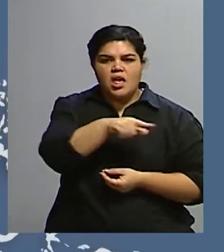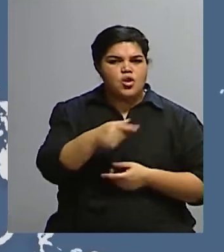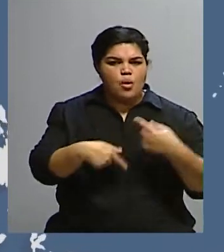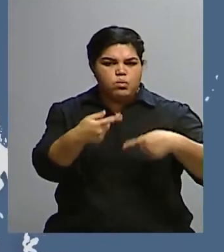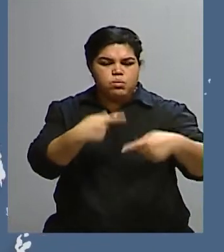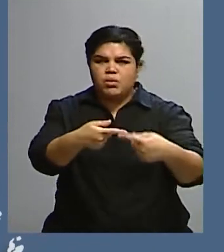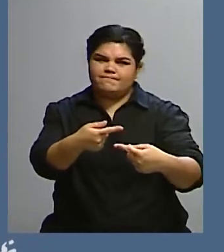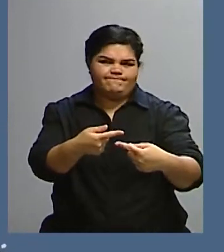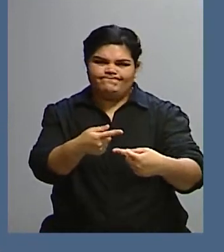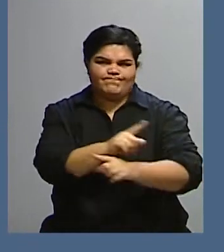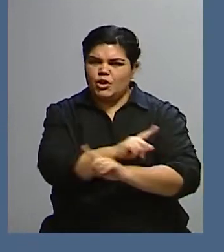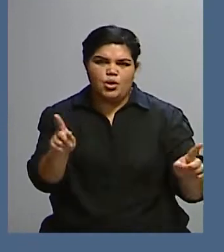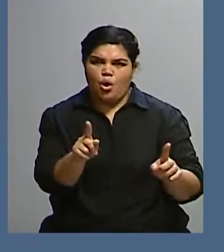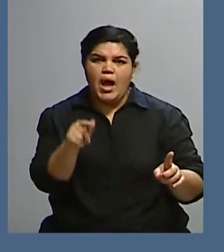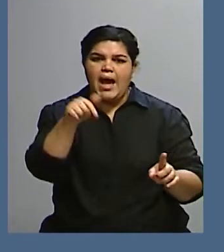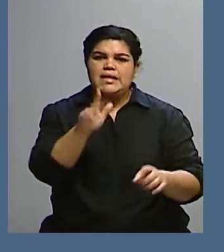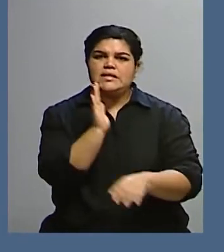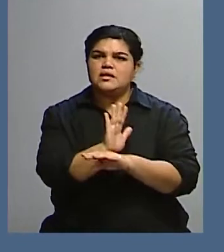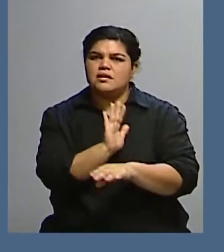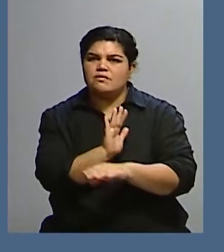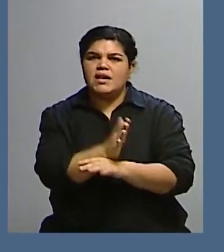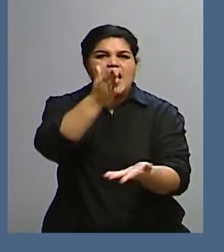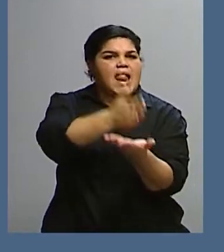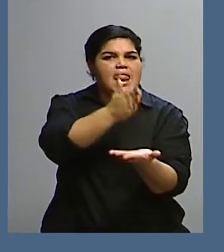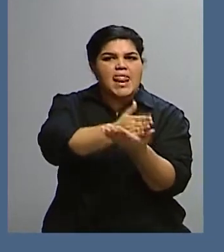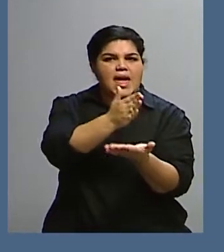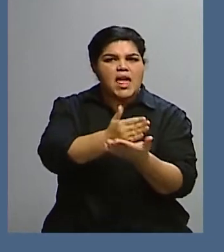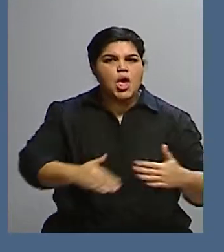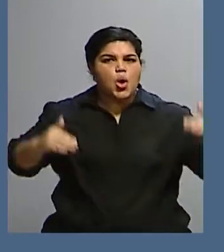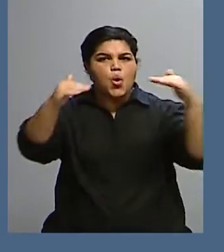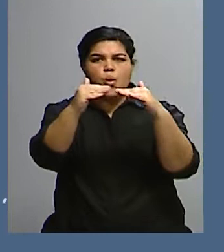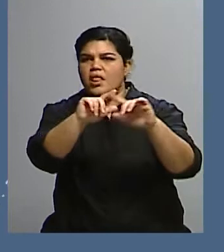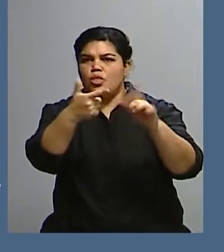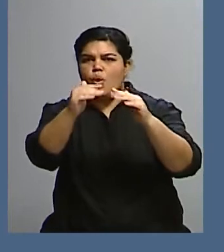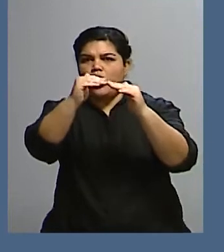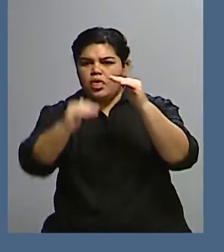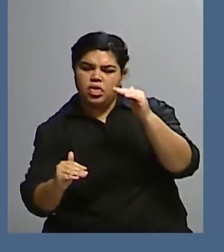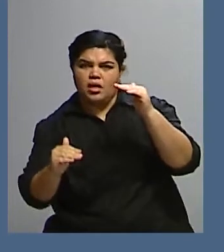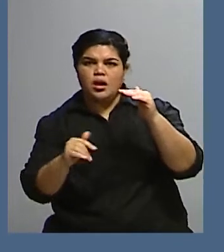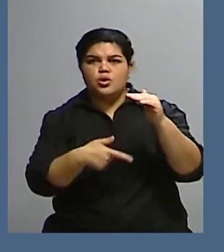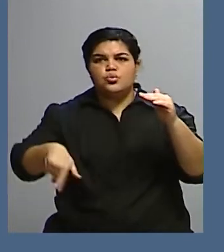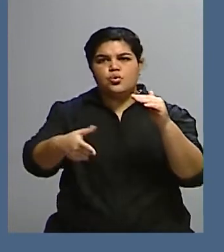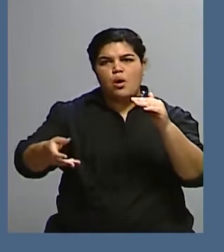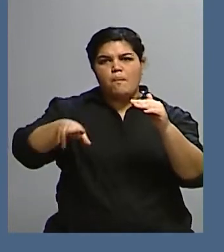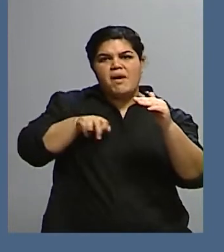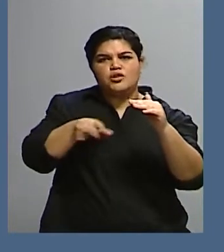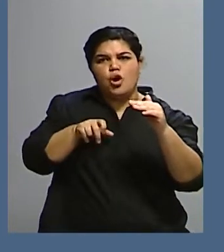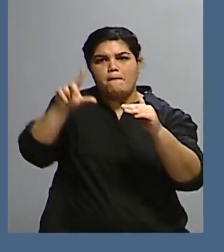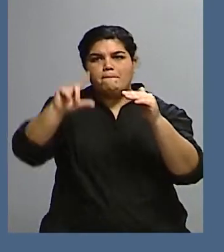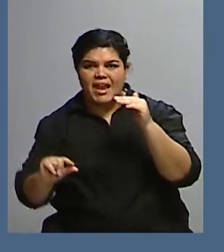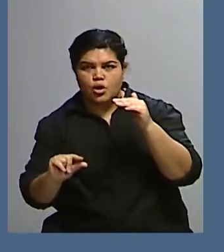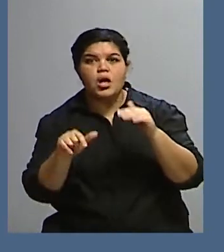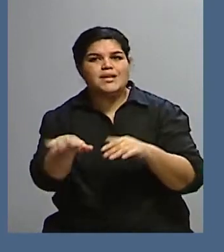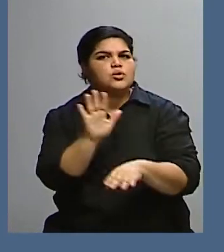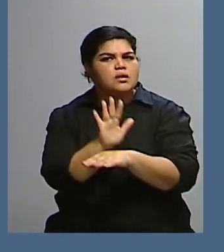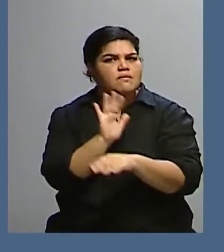hay un problema de igualdad ante la ley, que se produce dependiendo en el estamento donde se encuentre. Y por lo tanto eso también